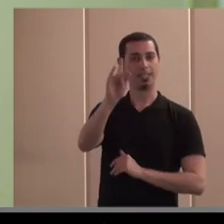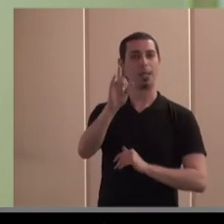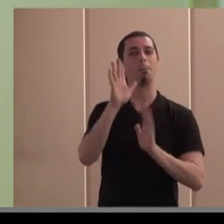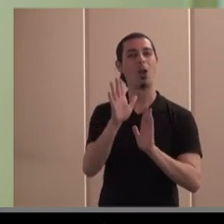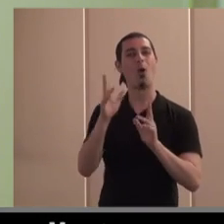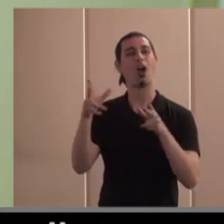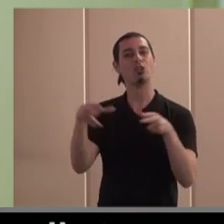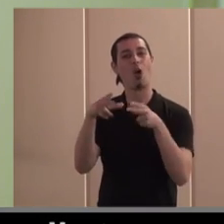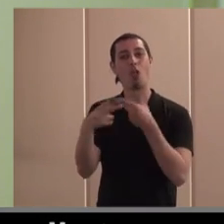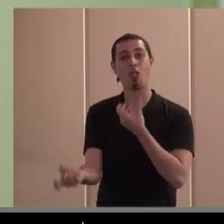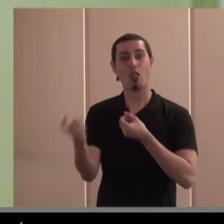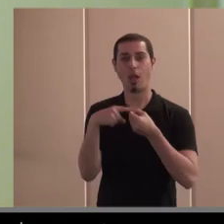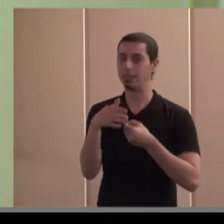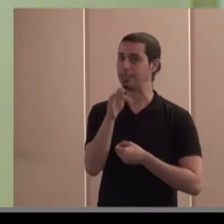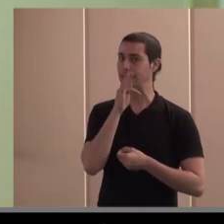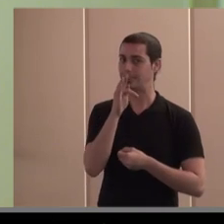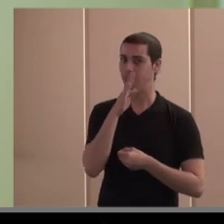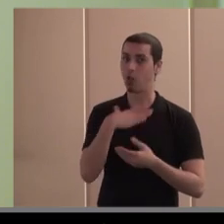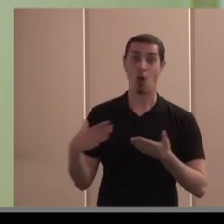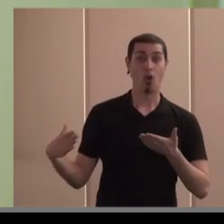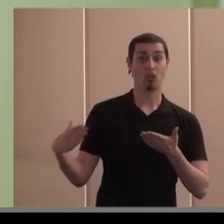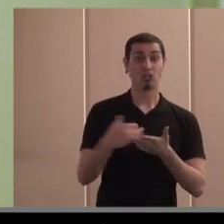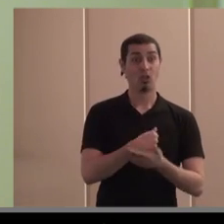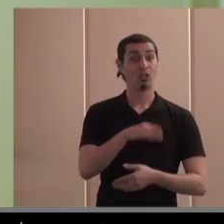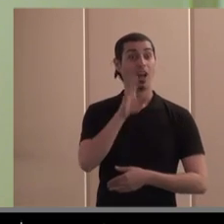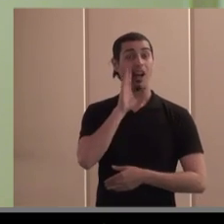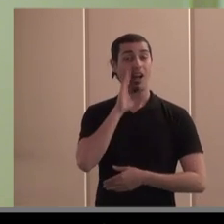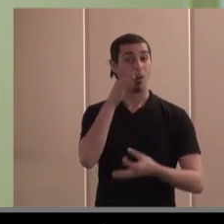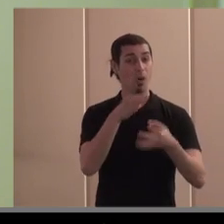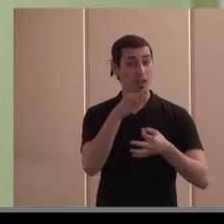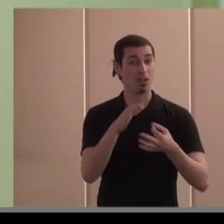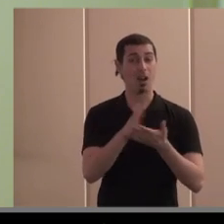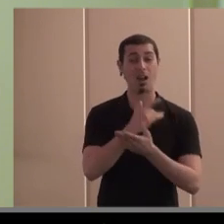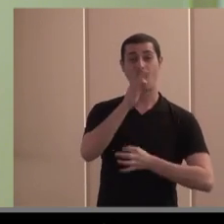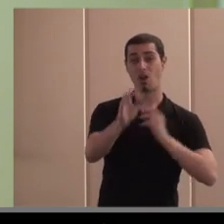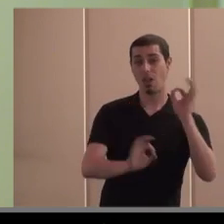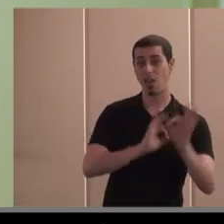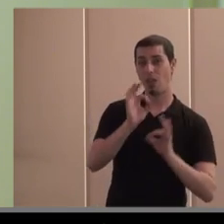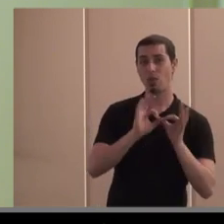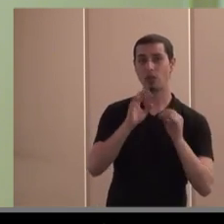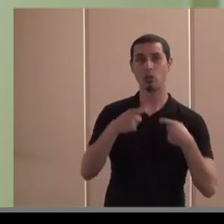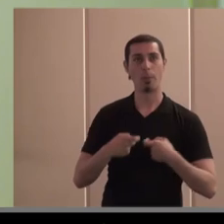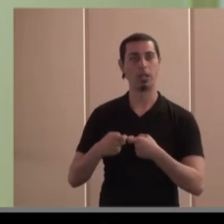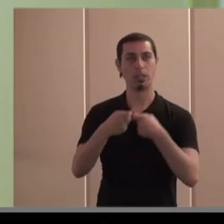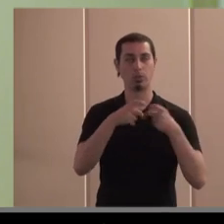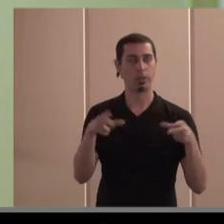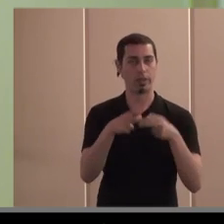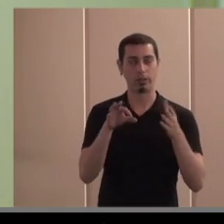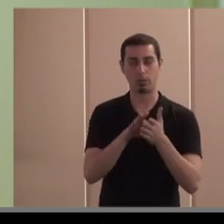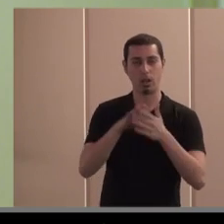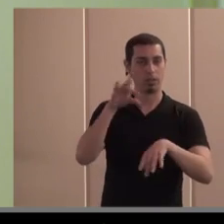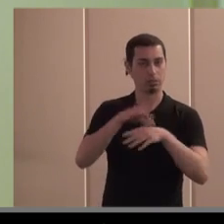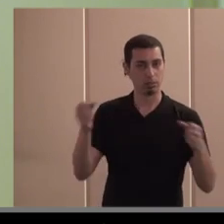como socios miembros todas las demás fórmulas jurídicas todas las organizaciones que representan al mundo cooperativo sociedades laborales